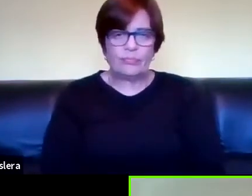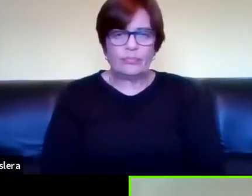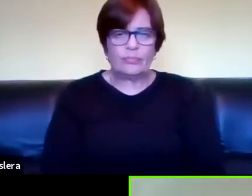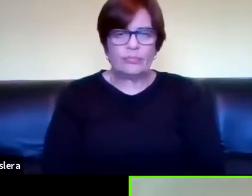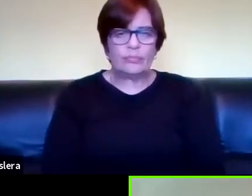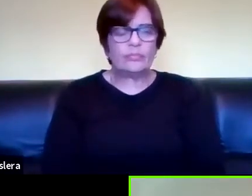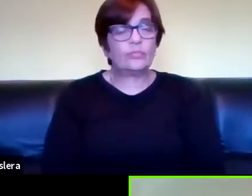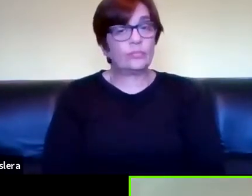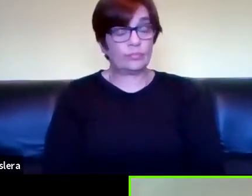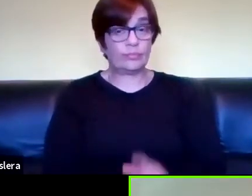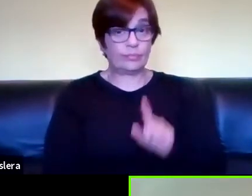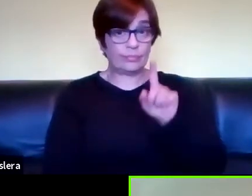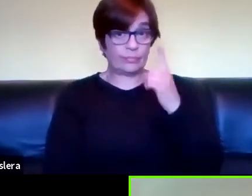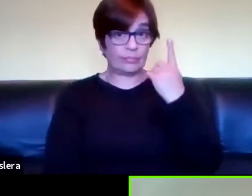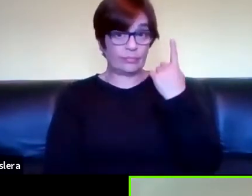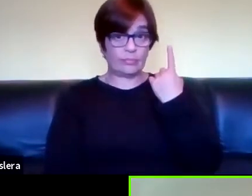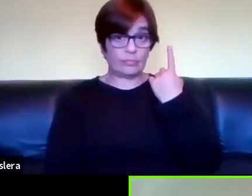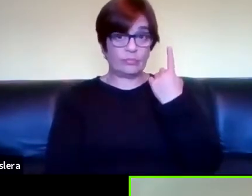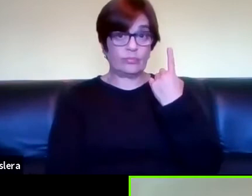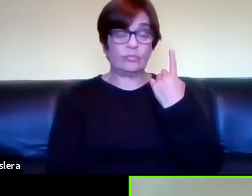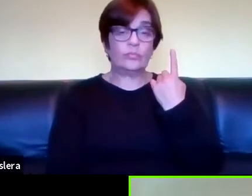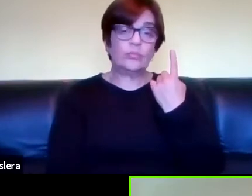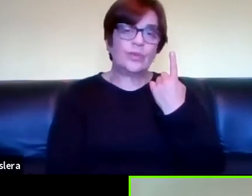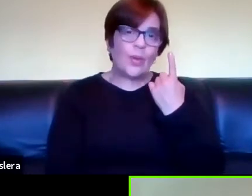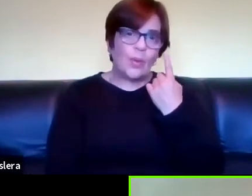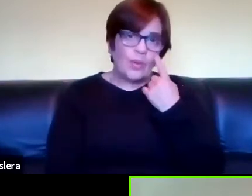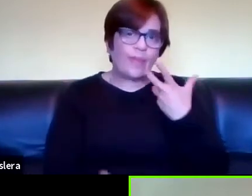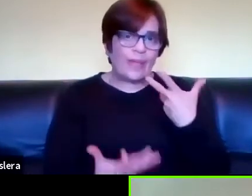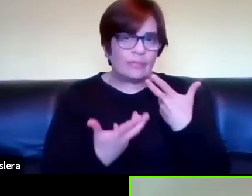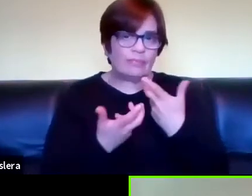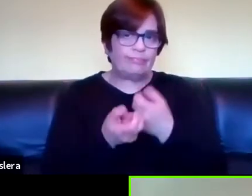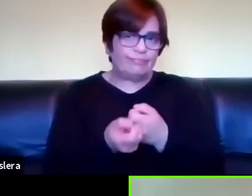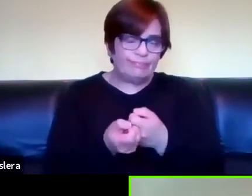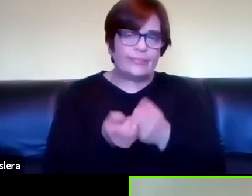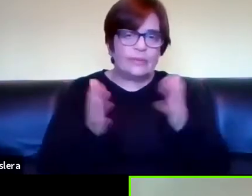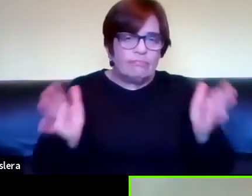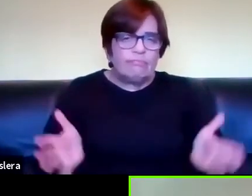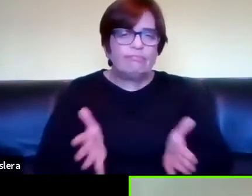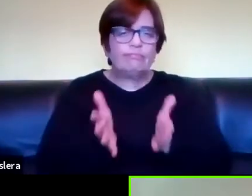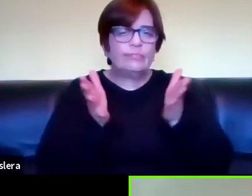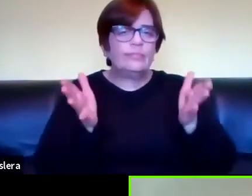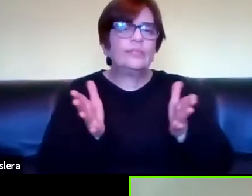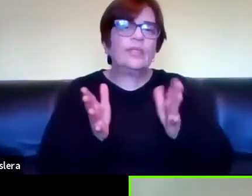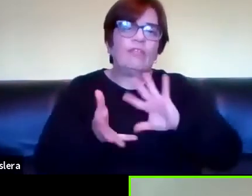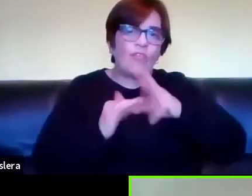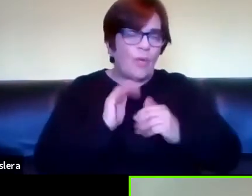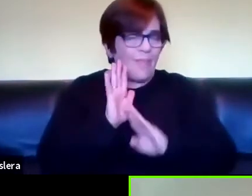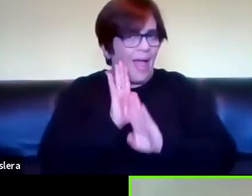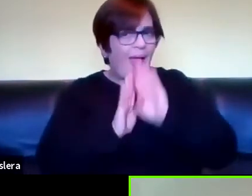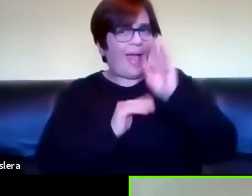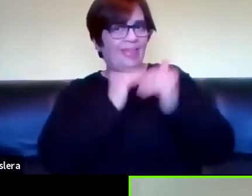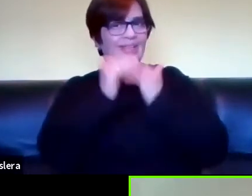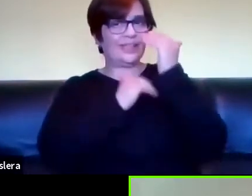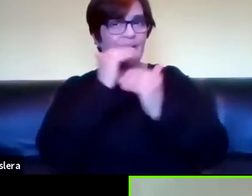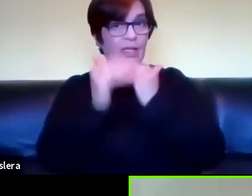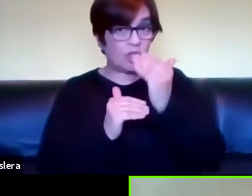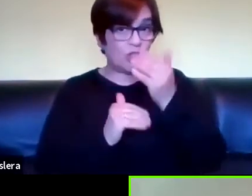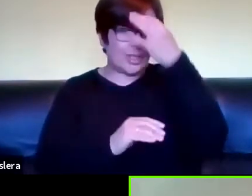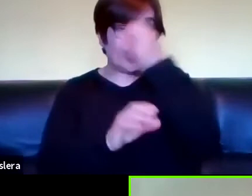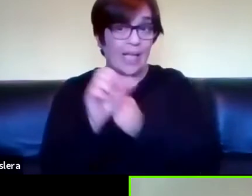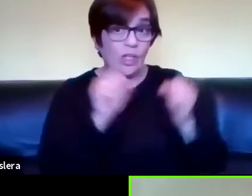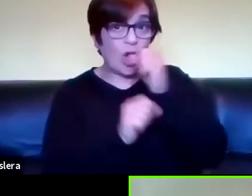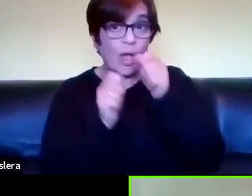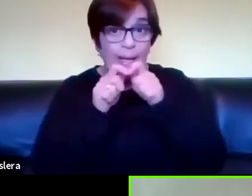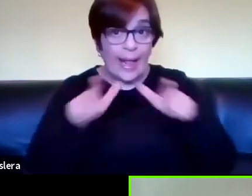bueno uno de los motores que lleva de alguna manera al desarrollo de las tecnologías de la